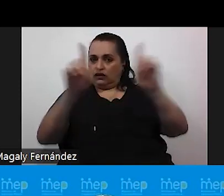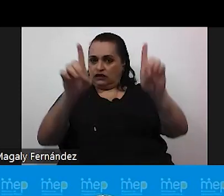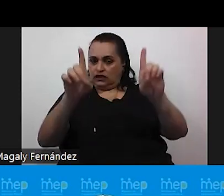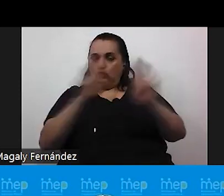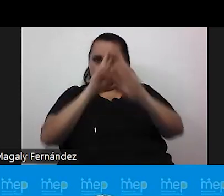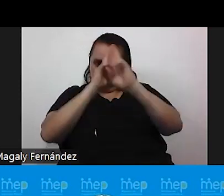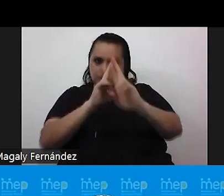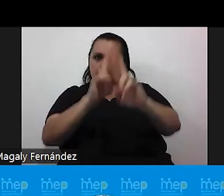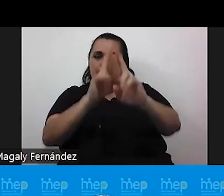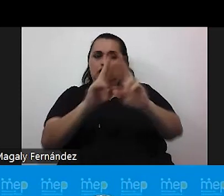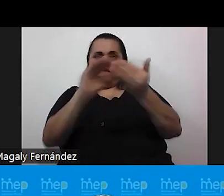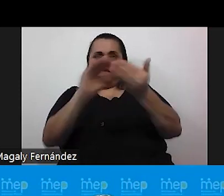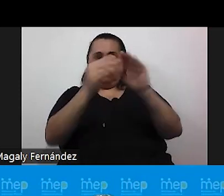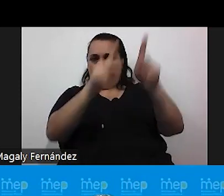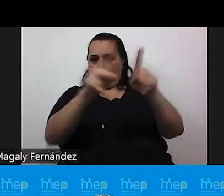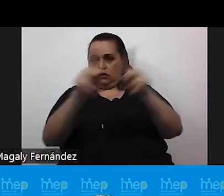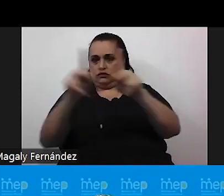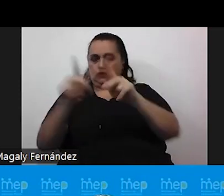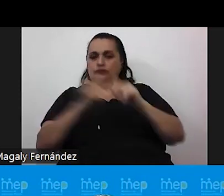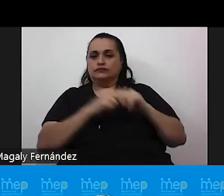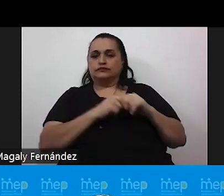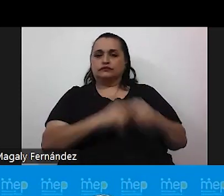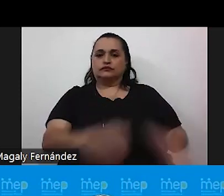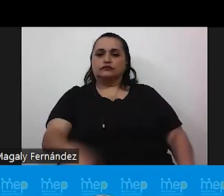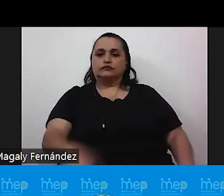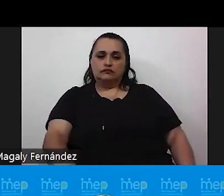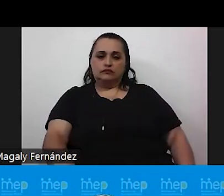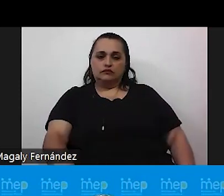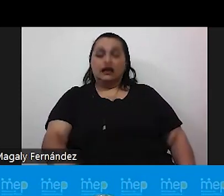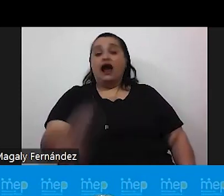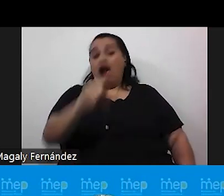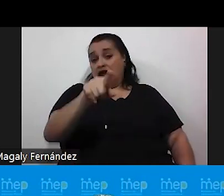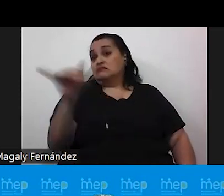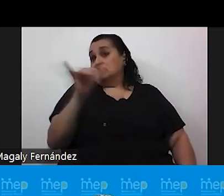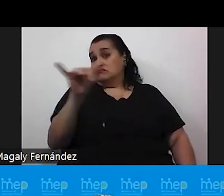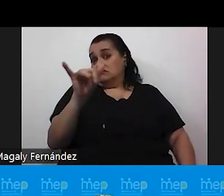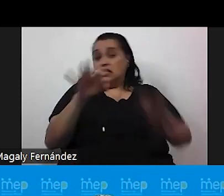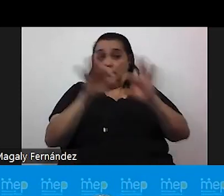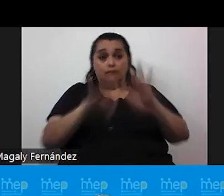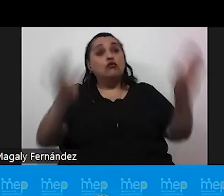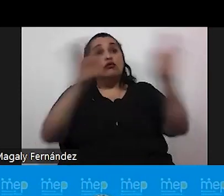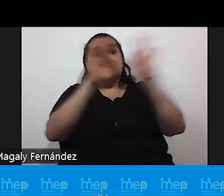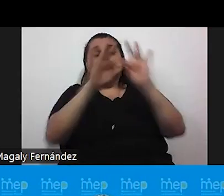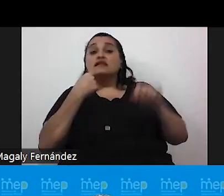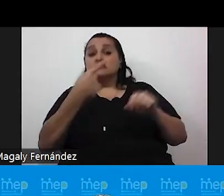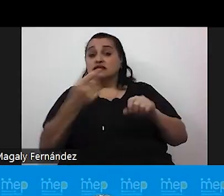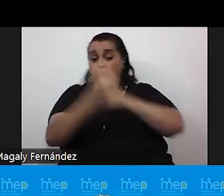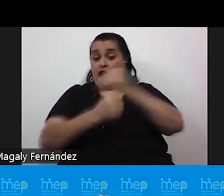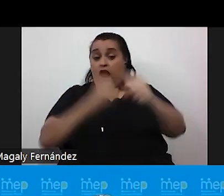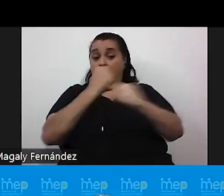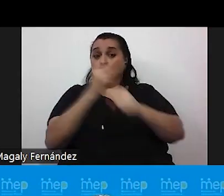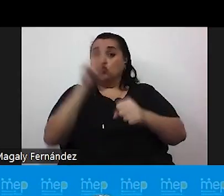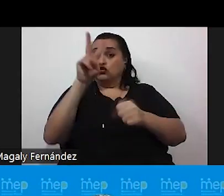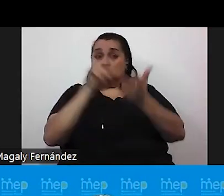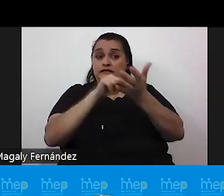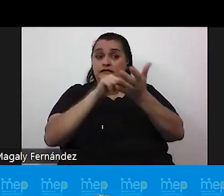el respeto de esta población tal vez aquí también es importante acotar que en el año 2016 hay una